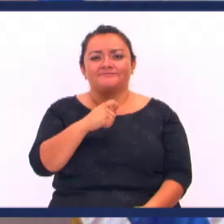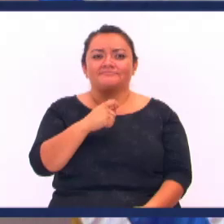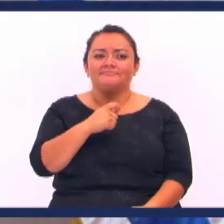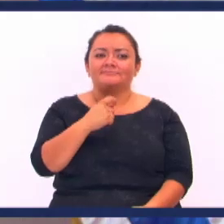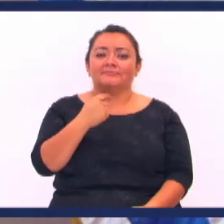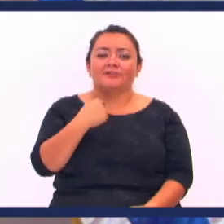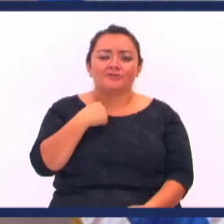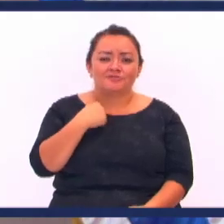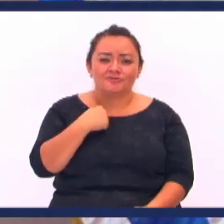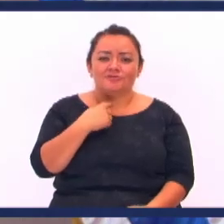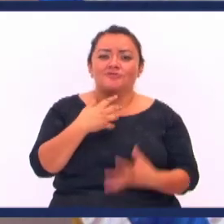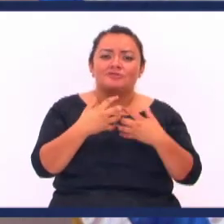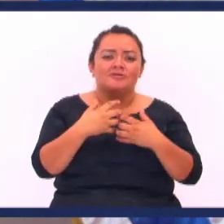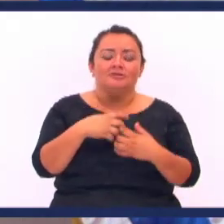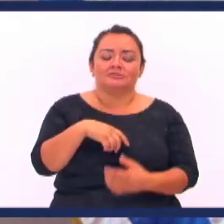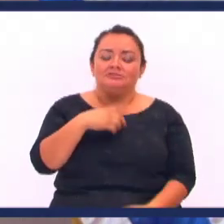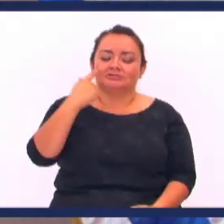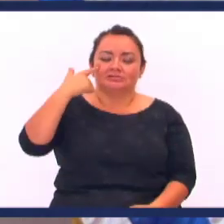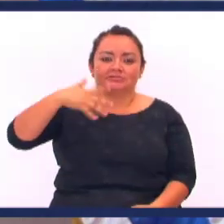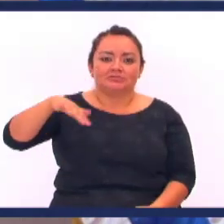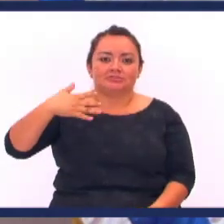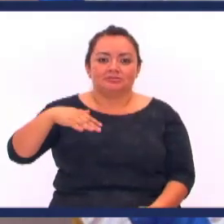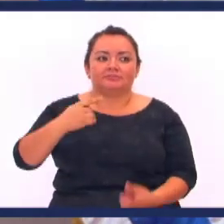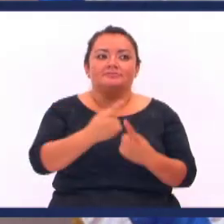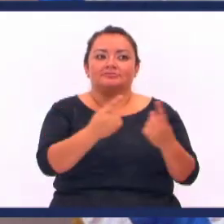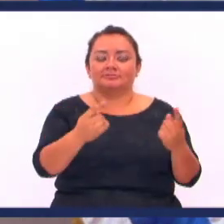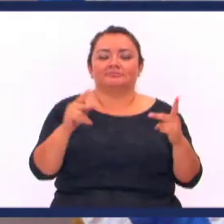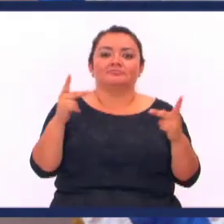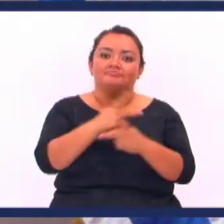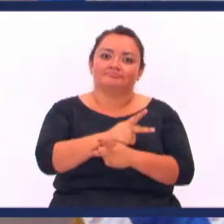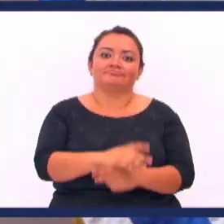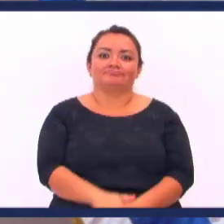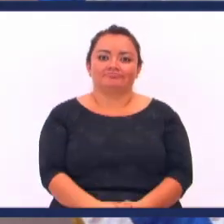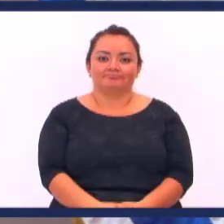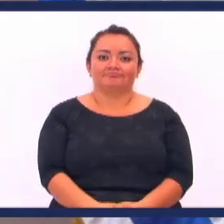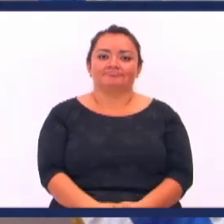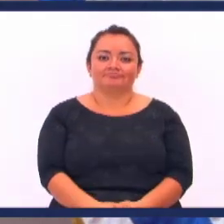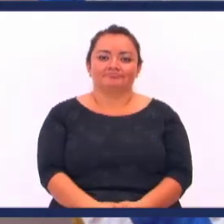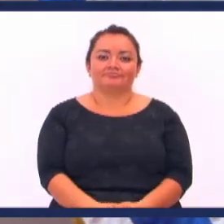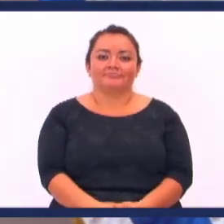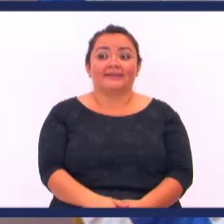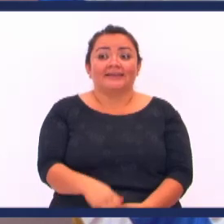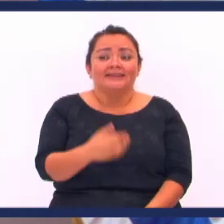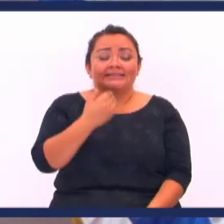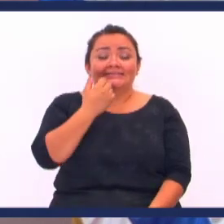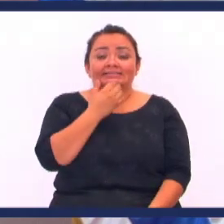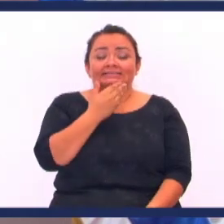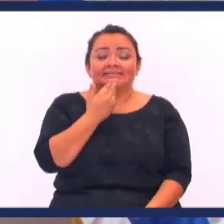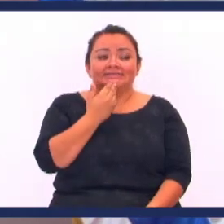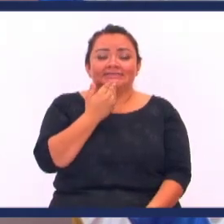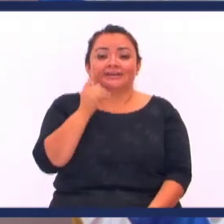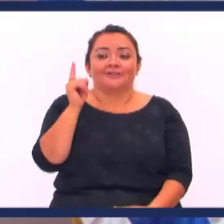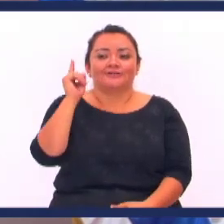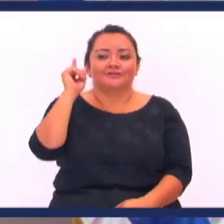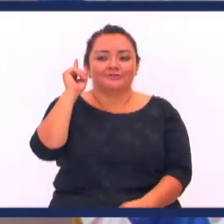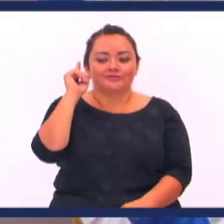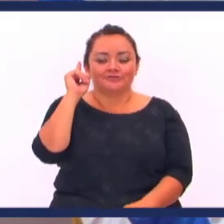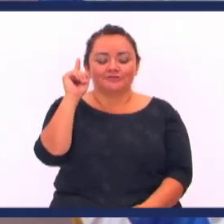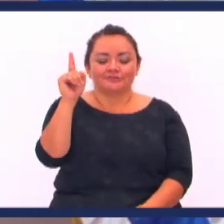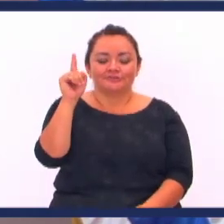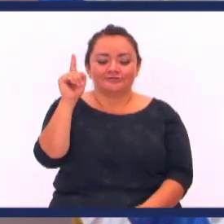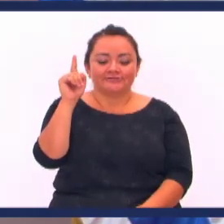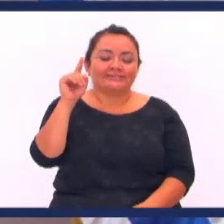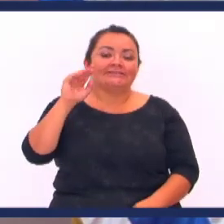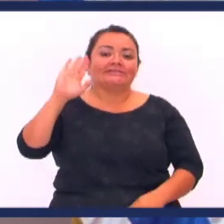Un poco abusiva Como empresario Uy yo dije No hay gente Que la está pasando peor ¿Y qué sucedió? Dios activó La